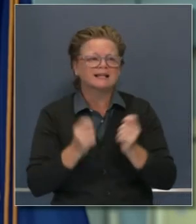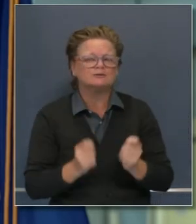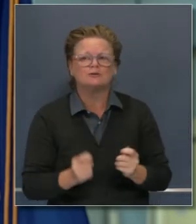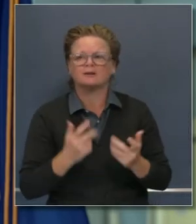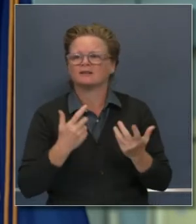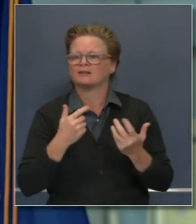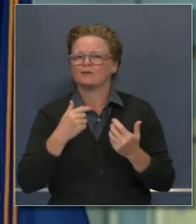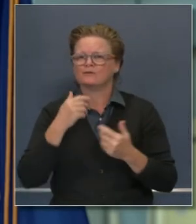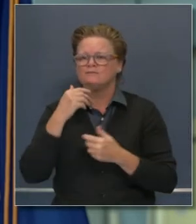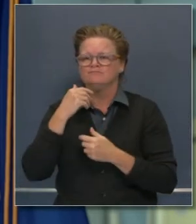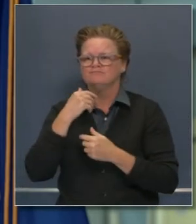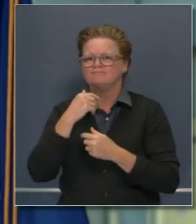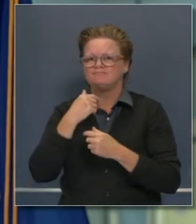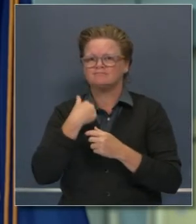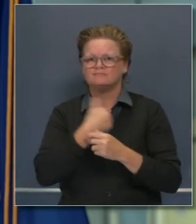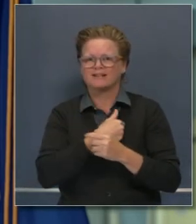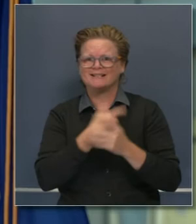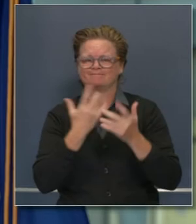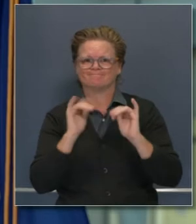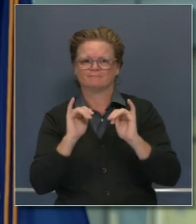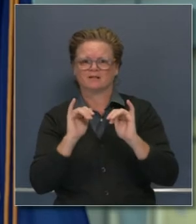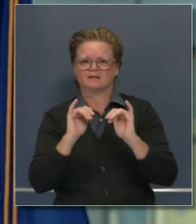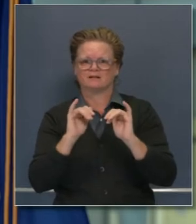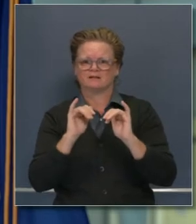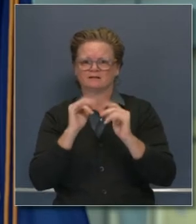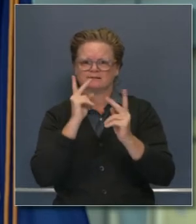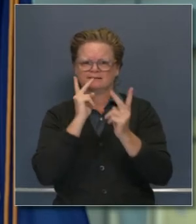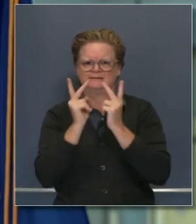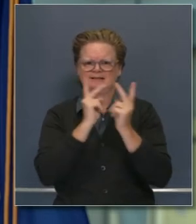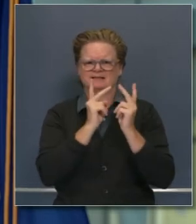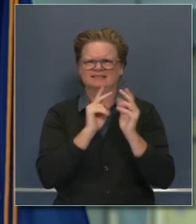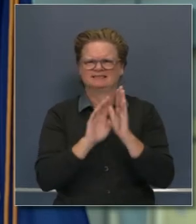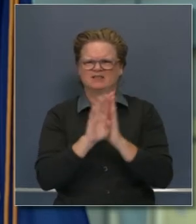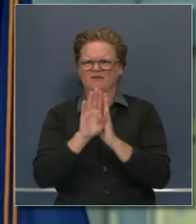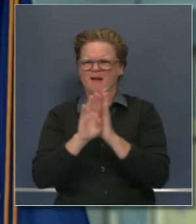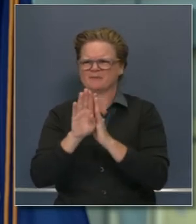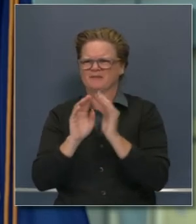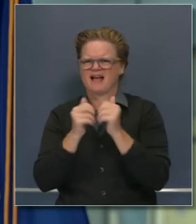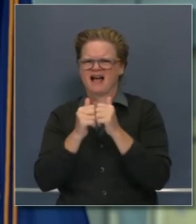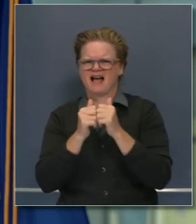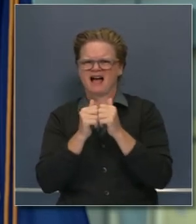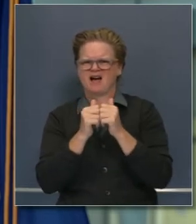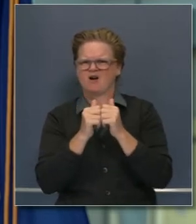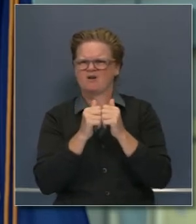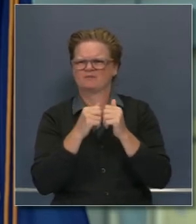al desarrollarse estas áreas de preocupación, al presentarse estos problemas.